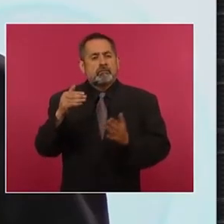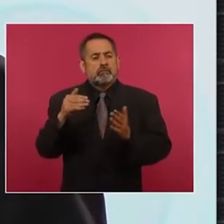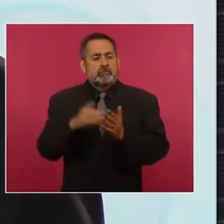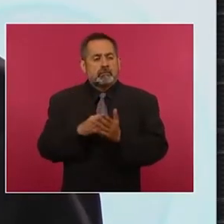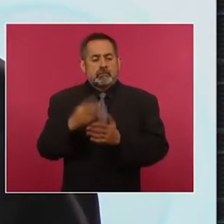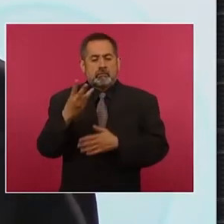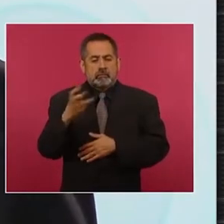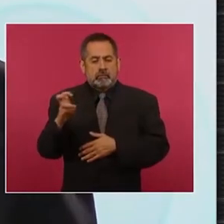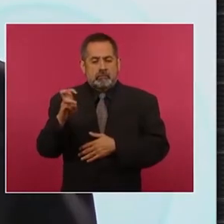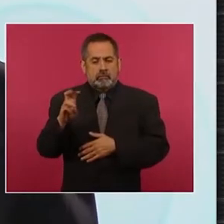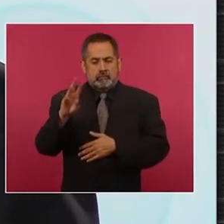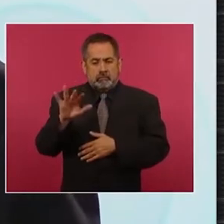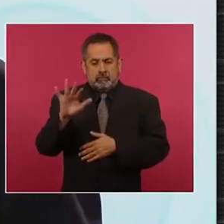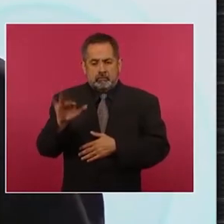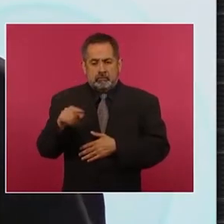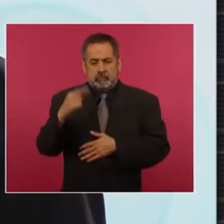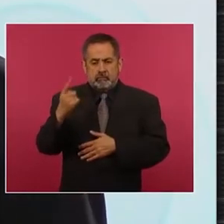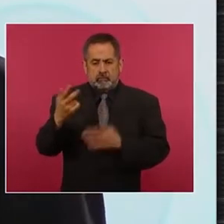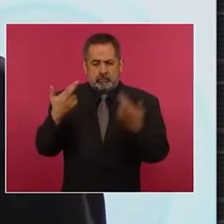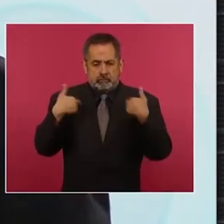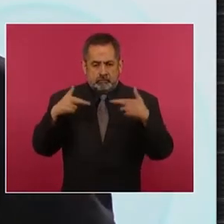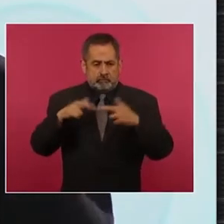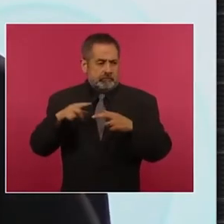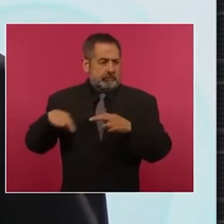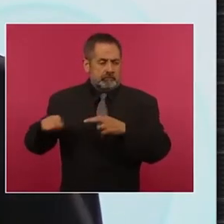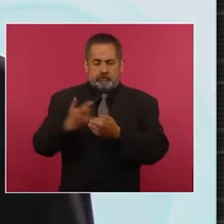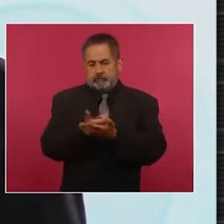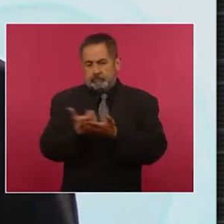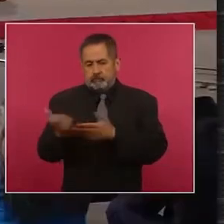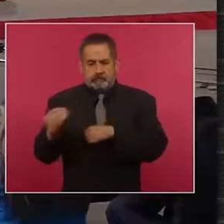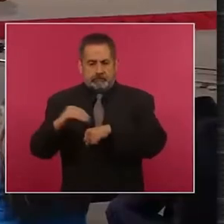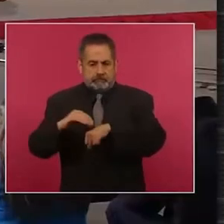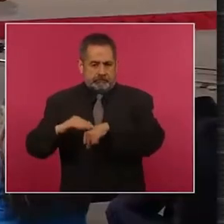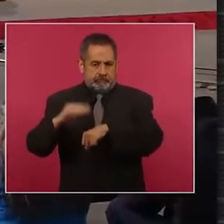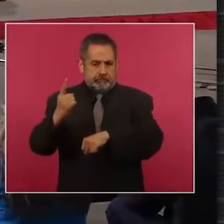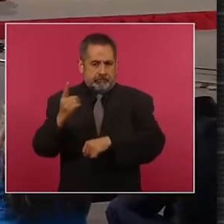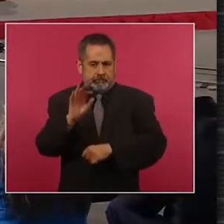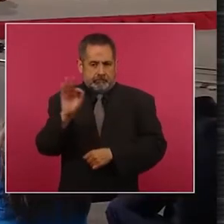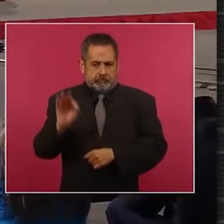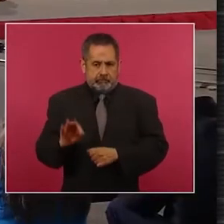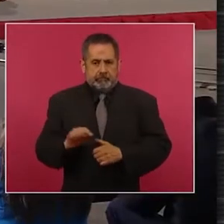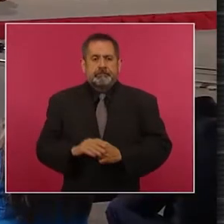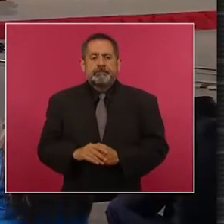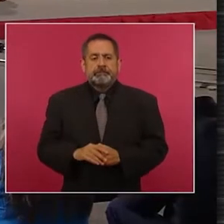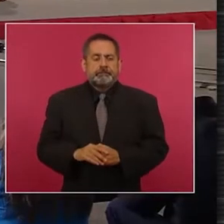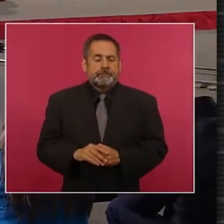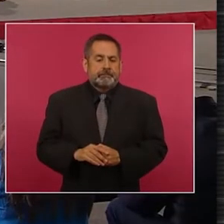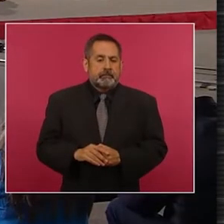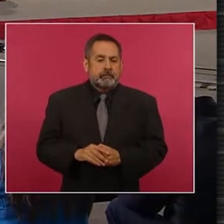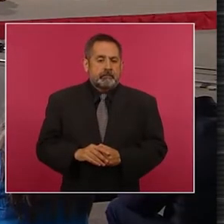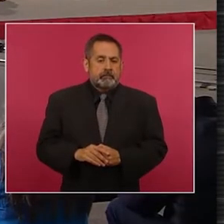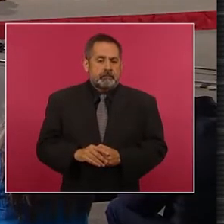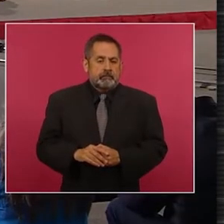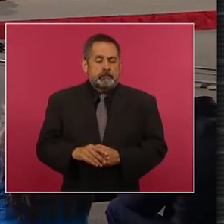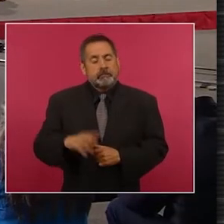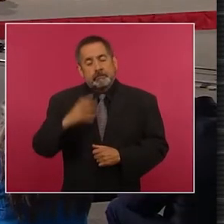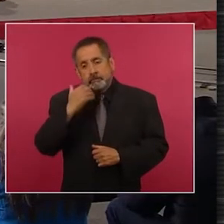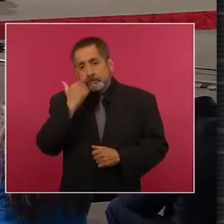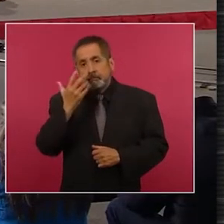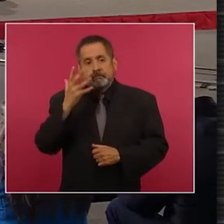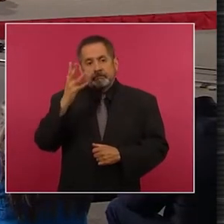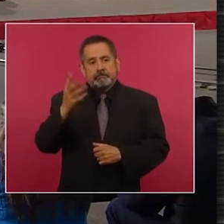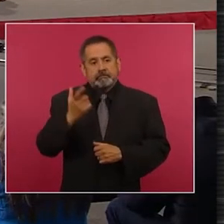351 docentes. El salario promedio que estamos buscando